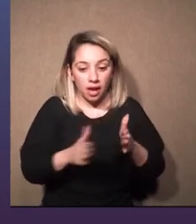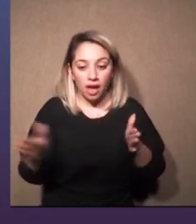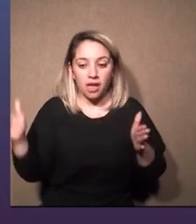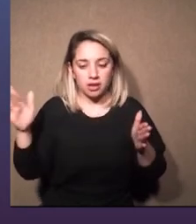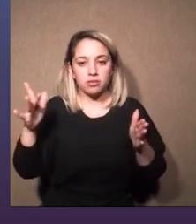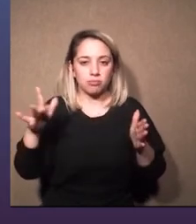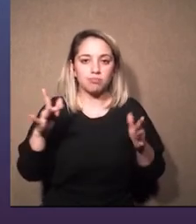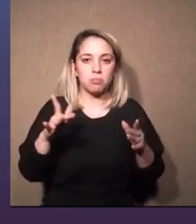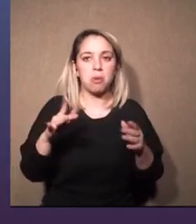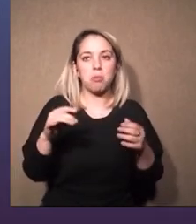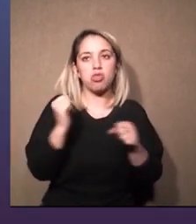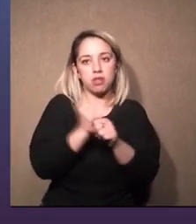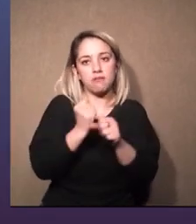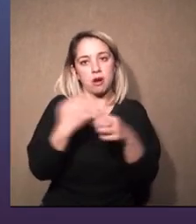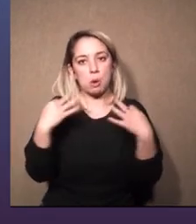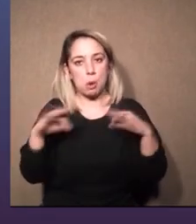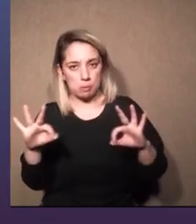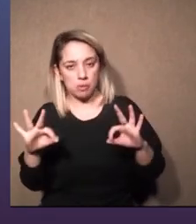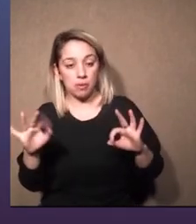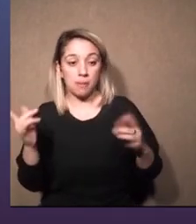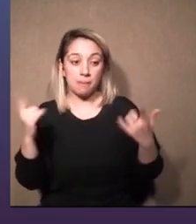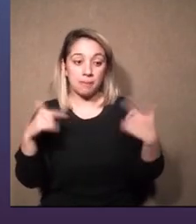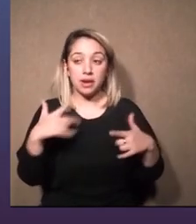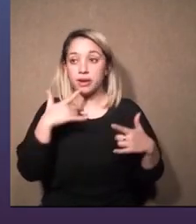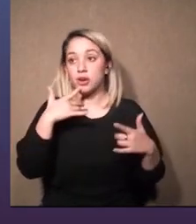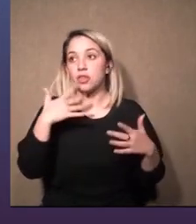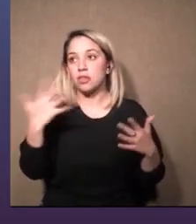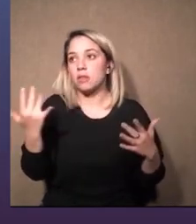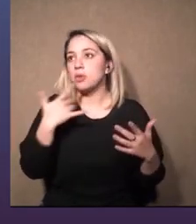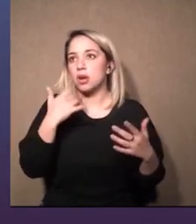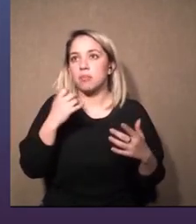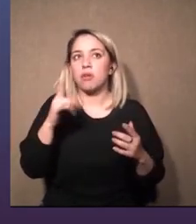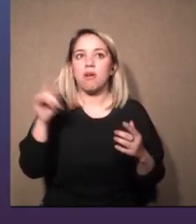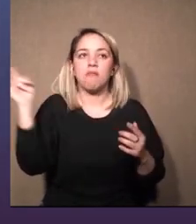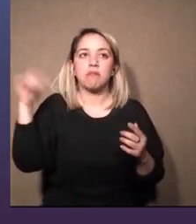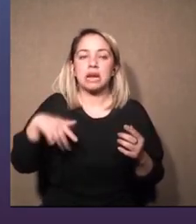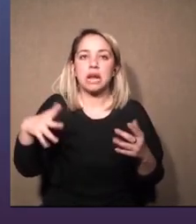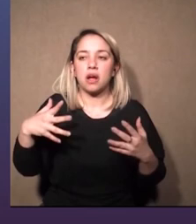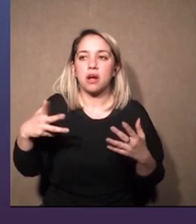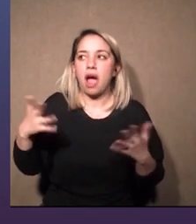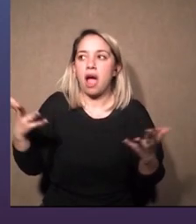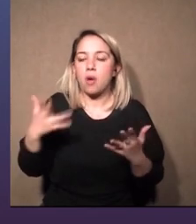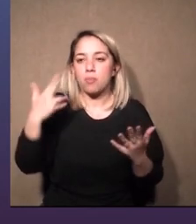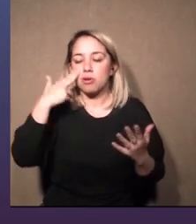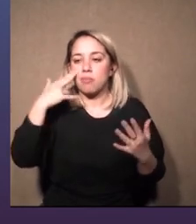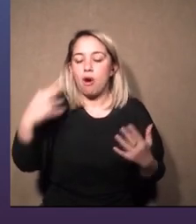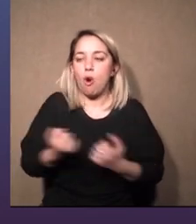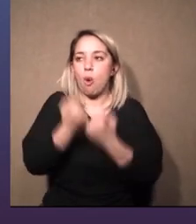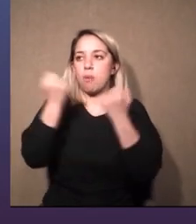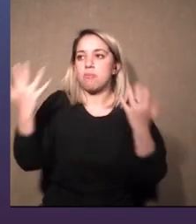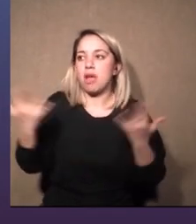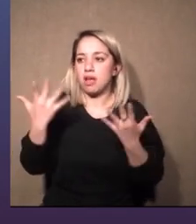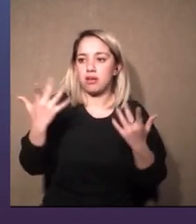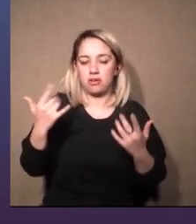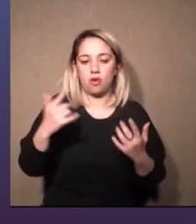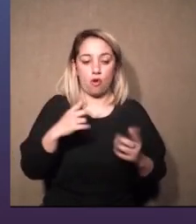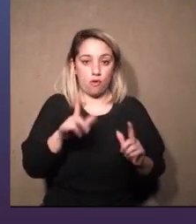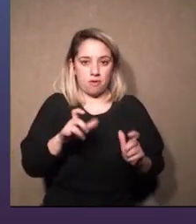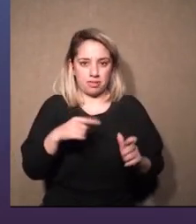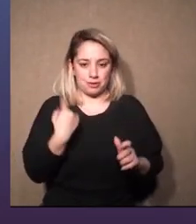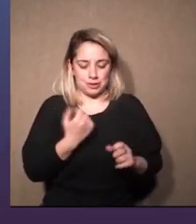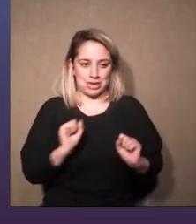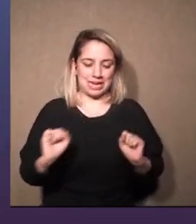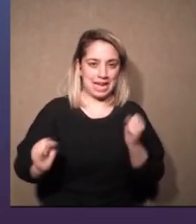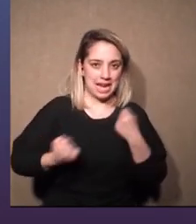para mí formar las cosas hay que si bien a veces nos hacen caer en un nerviosismo